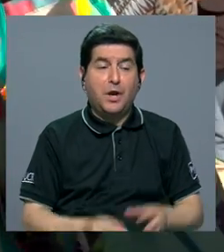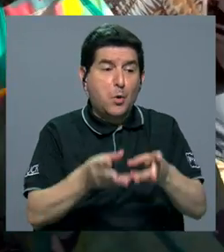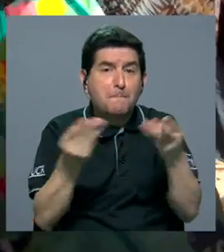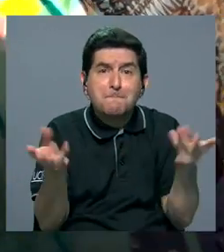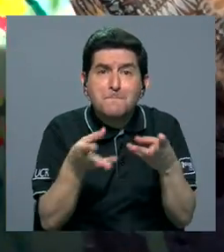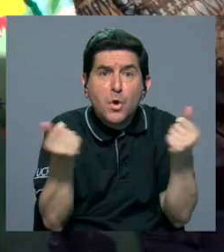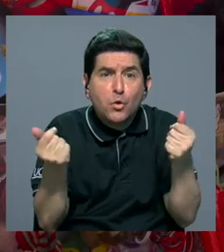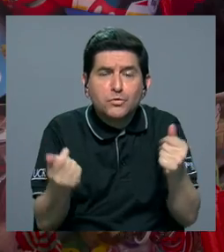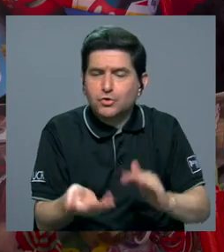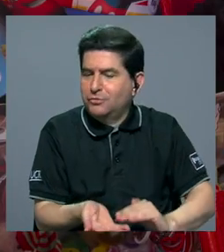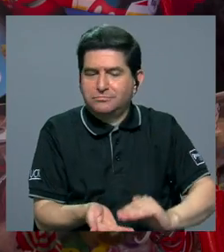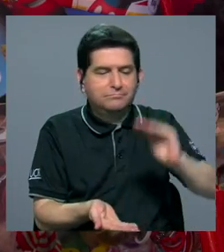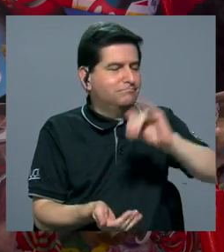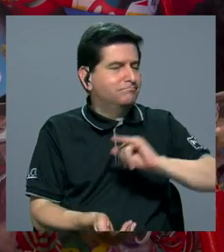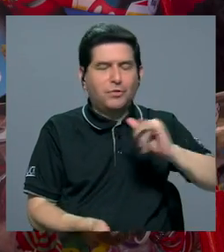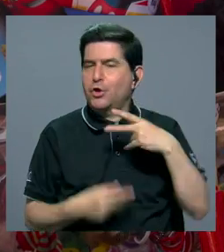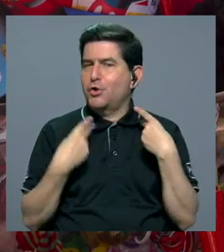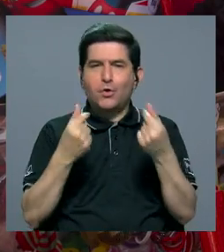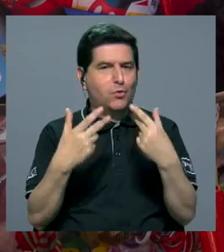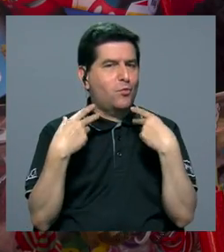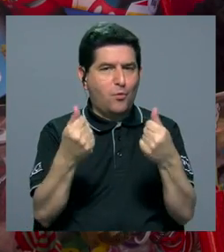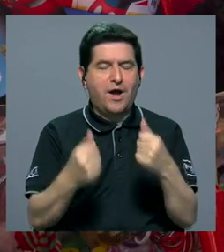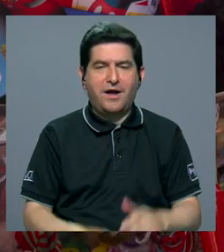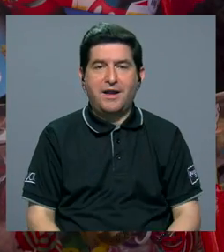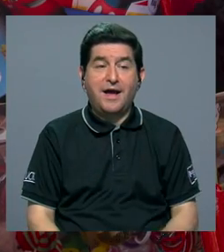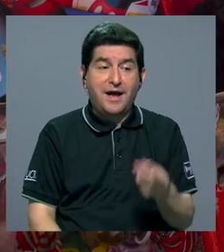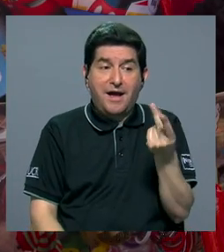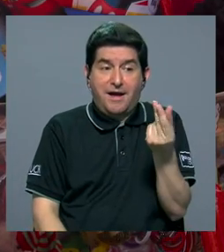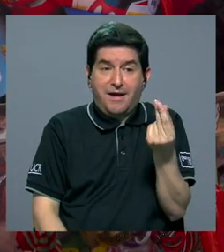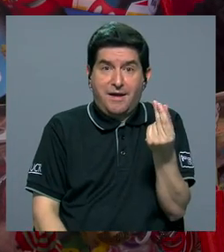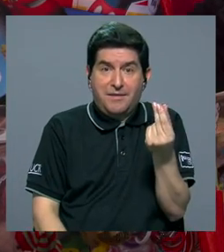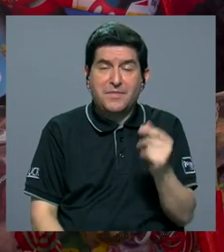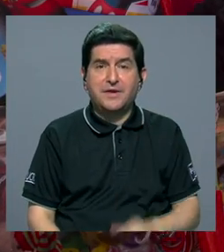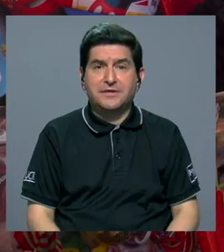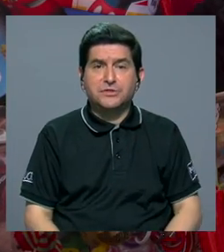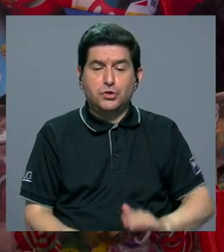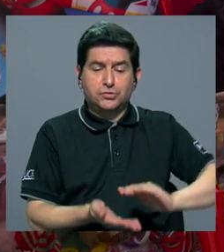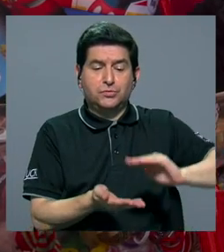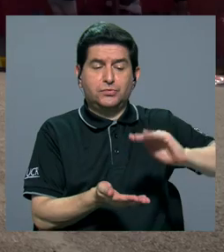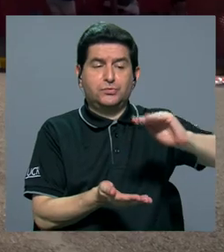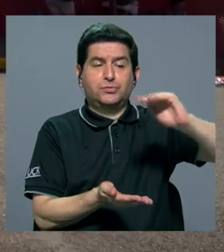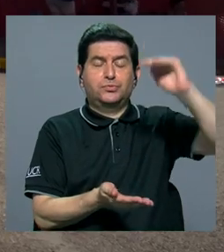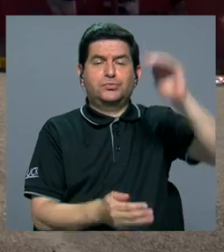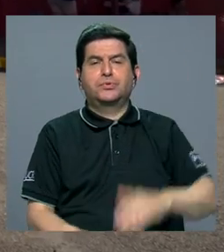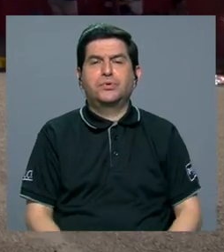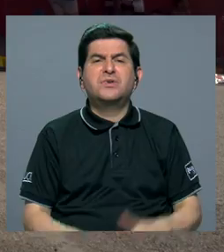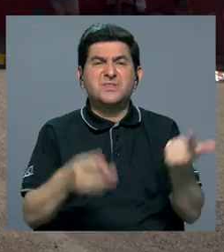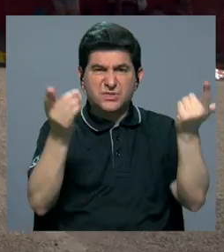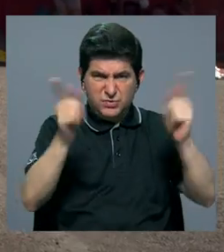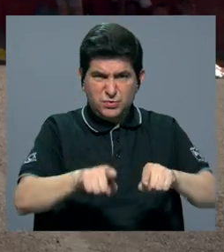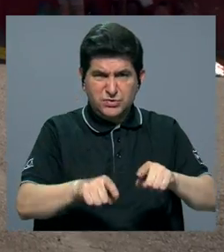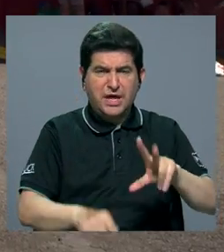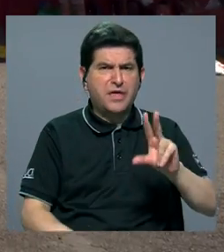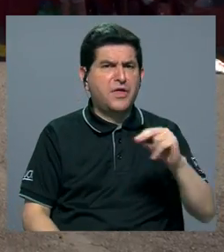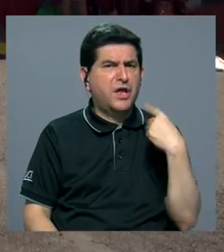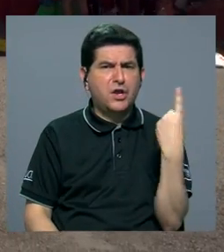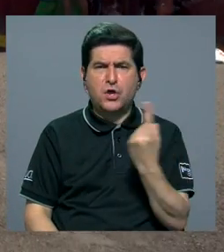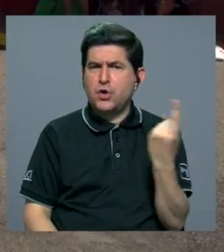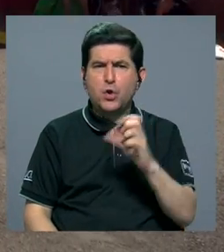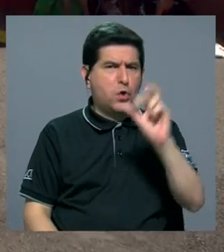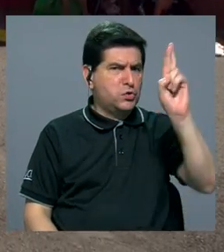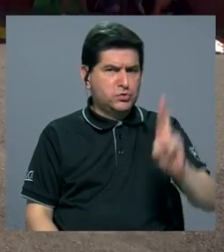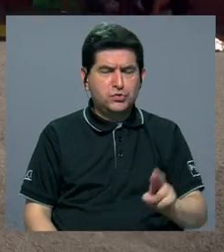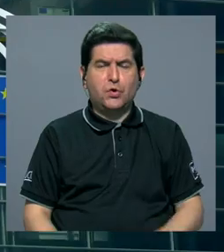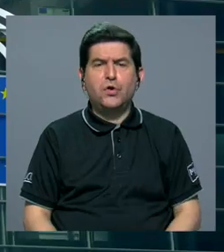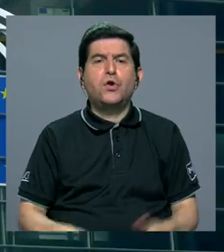producción no ha aumentado a la misma velocidad, lo que ha hecho que los precios suban. Esto ha pasado no solo en Costa